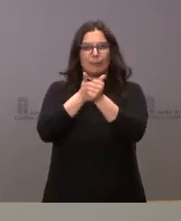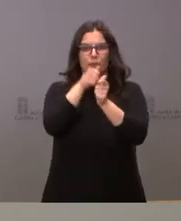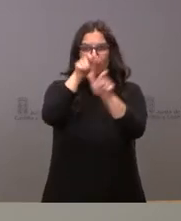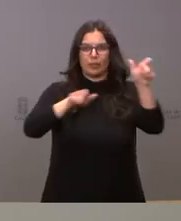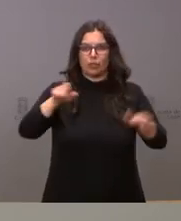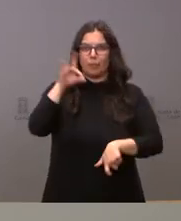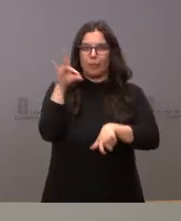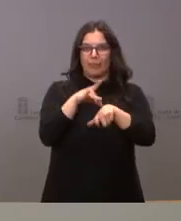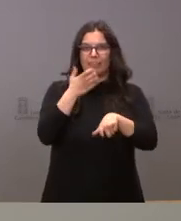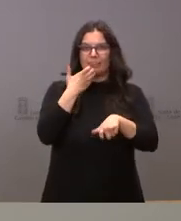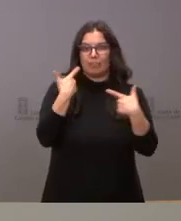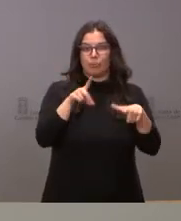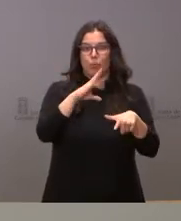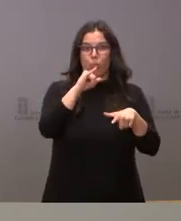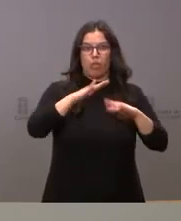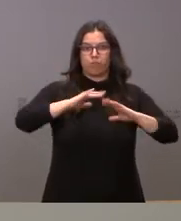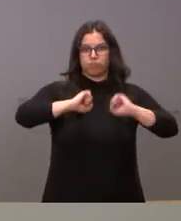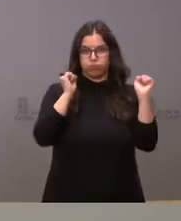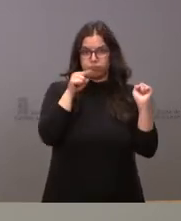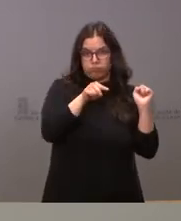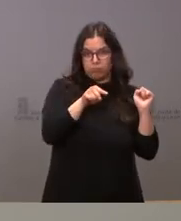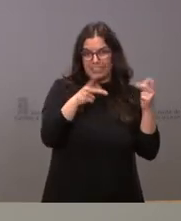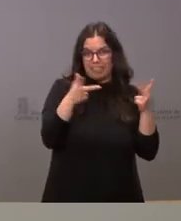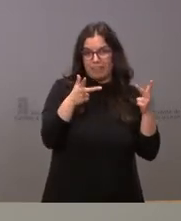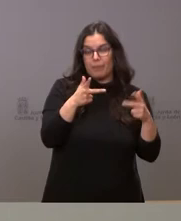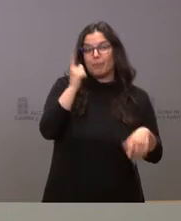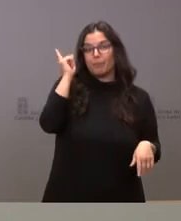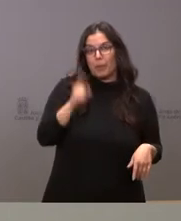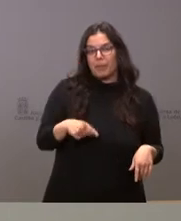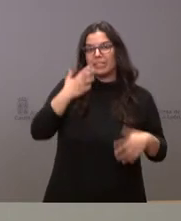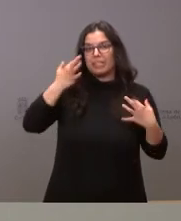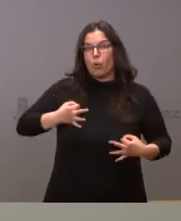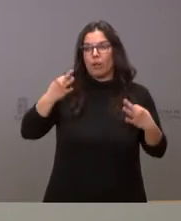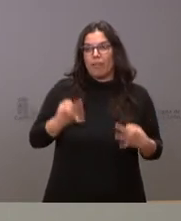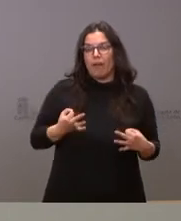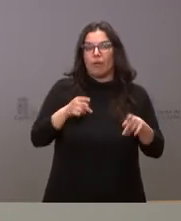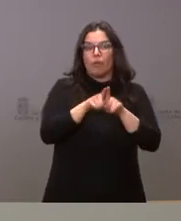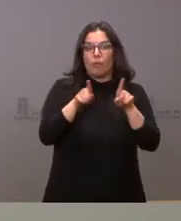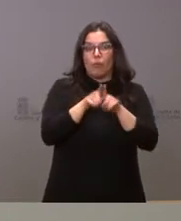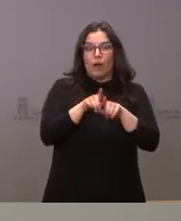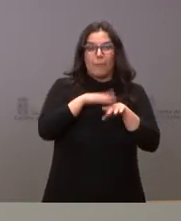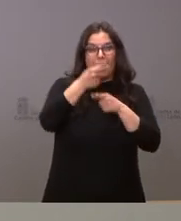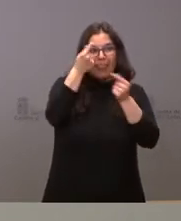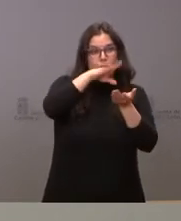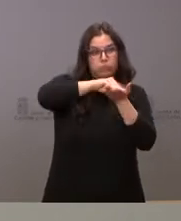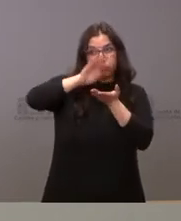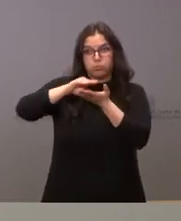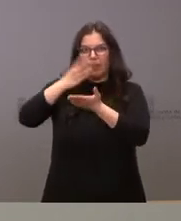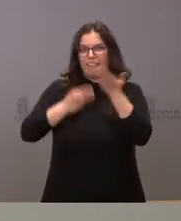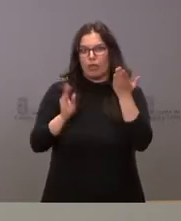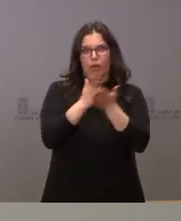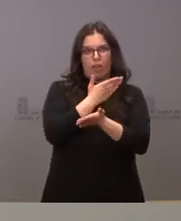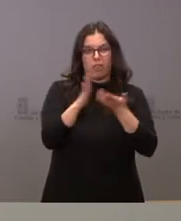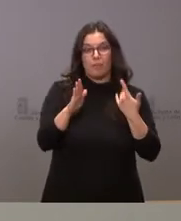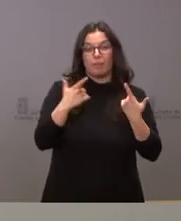pacientes ingresados en las unidades de cuidados intensivos. Al mismo tiempo, aseguramos que no haya fallos en la recogida de los datos en los mismos. Las